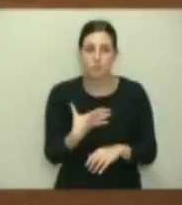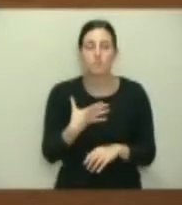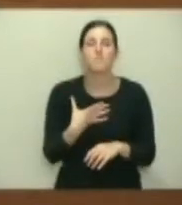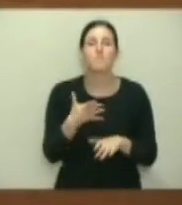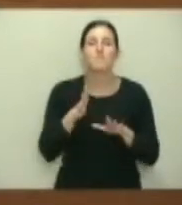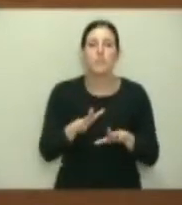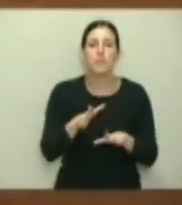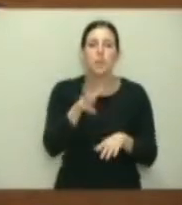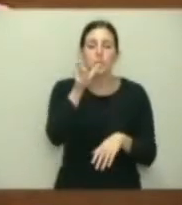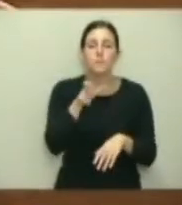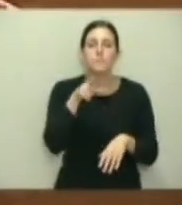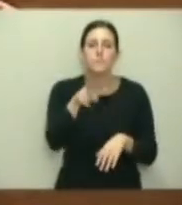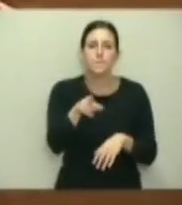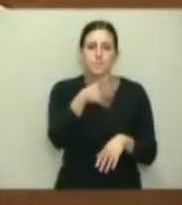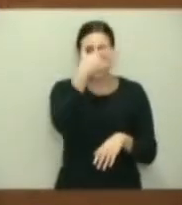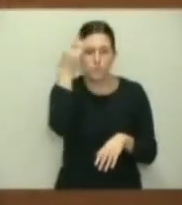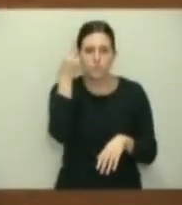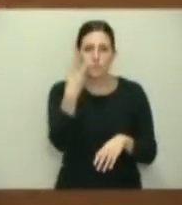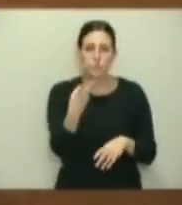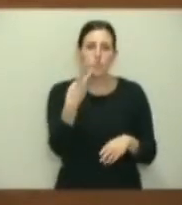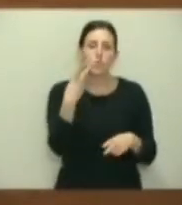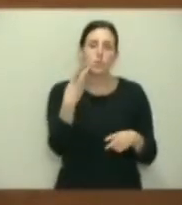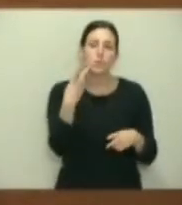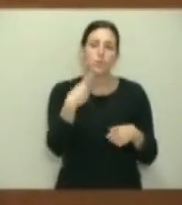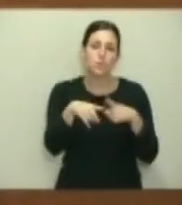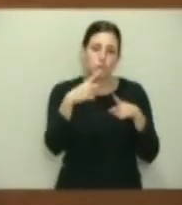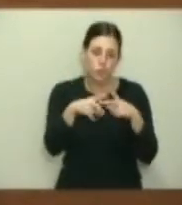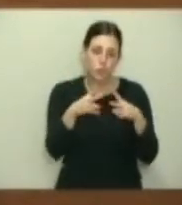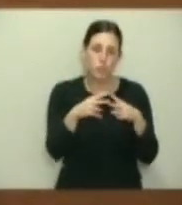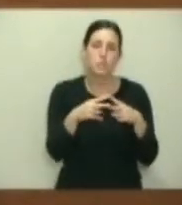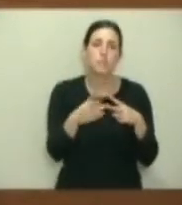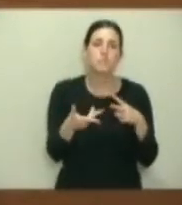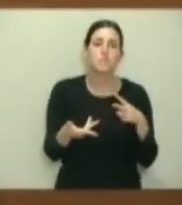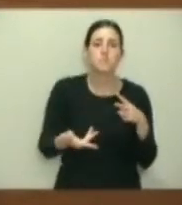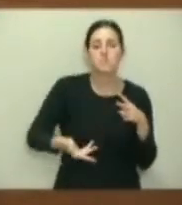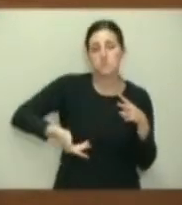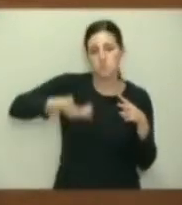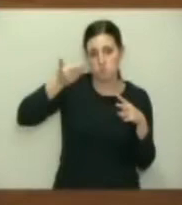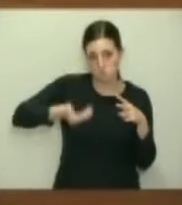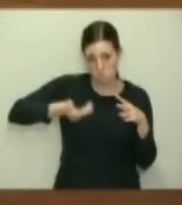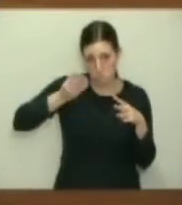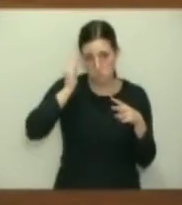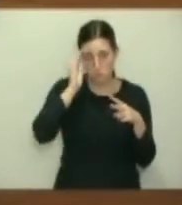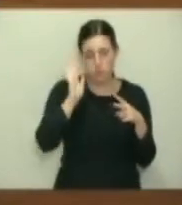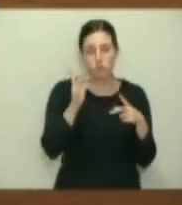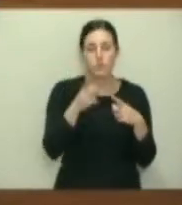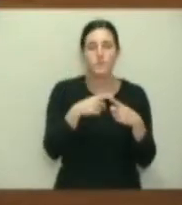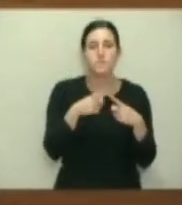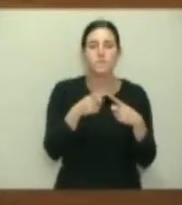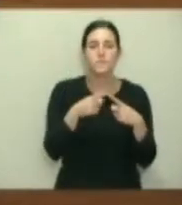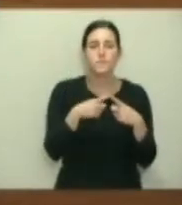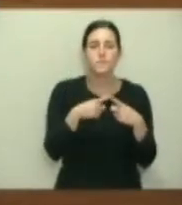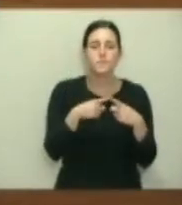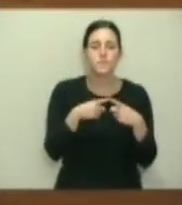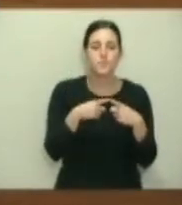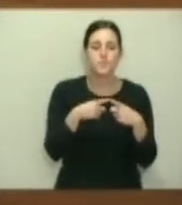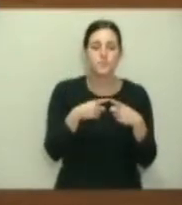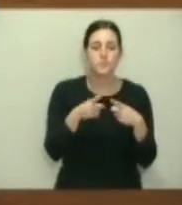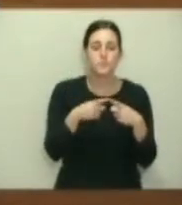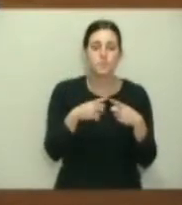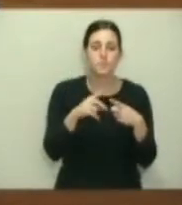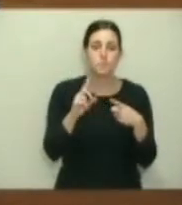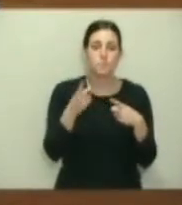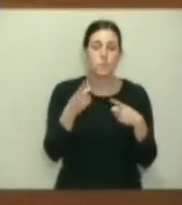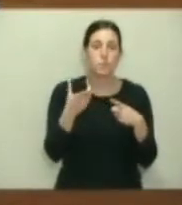que usted ha dejado fuera dos cuestiones que nos parecen de suficiente interés. En primer